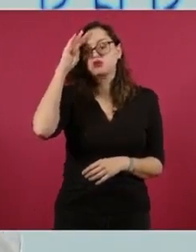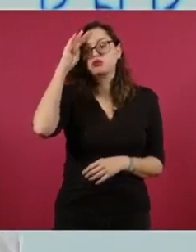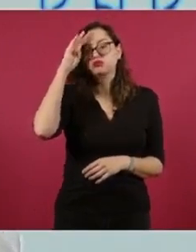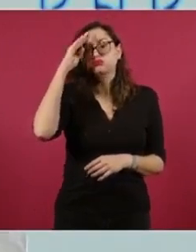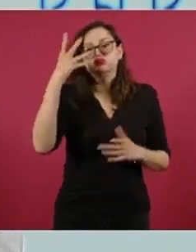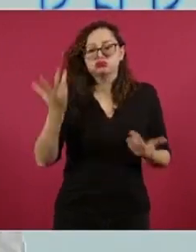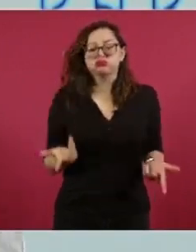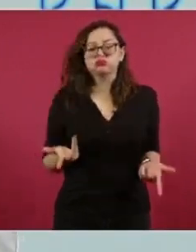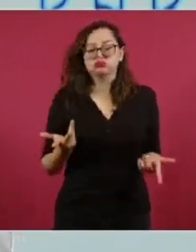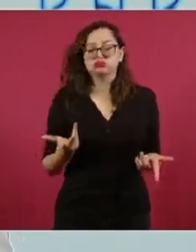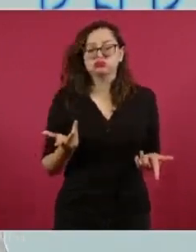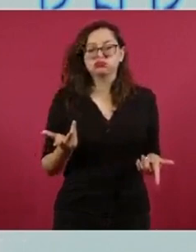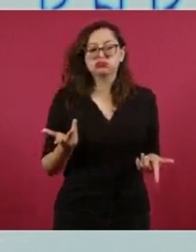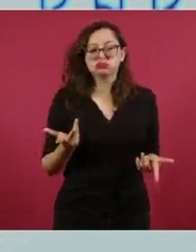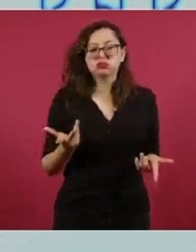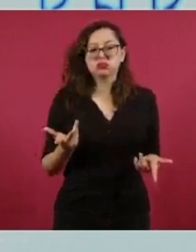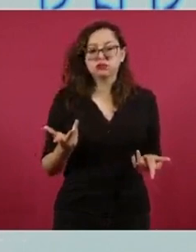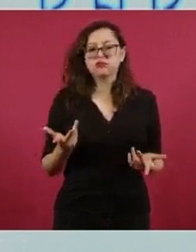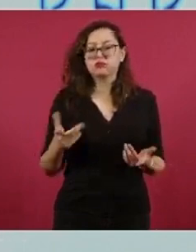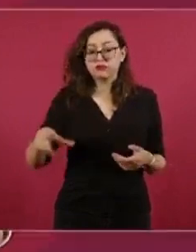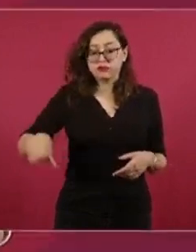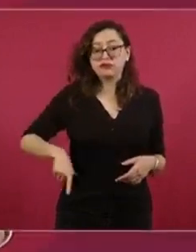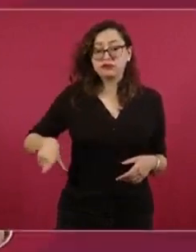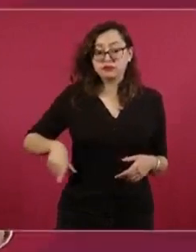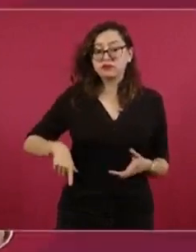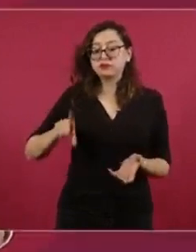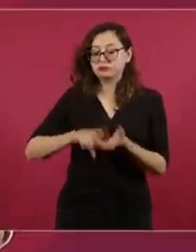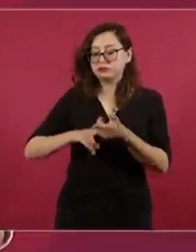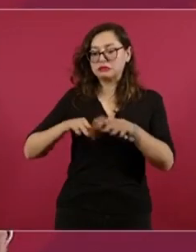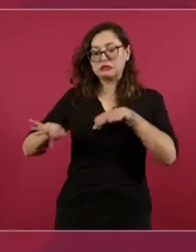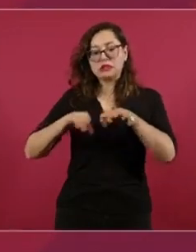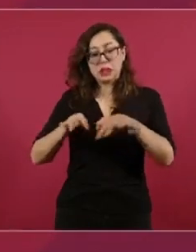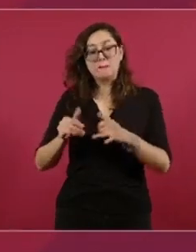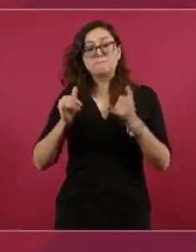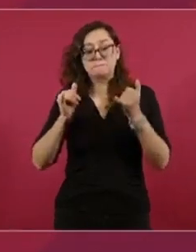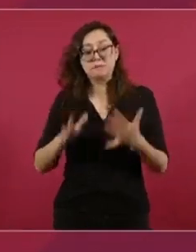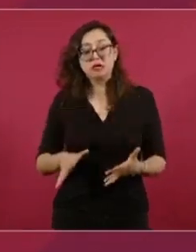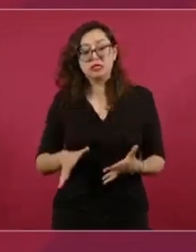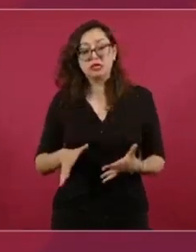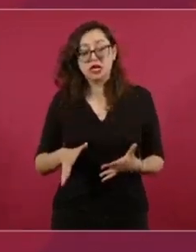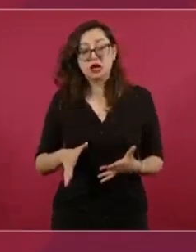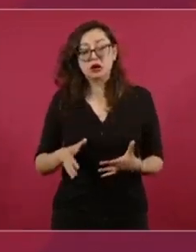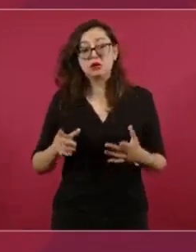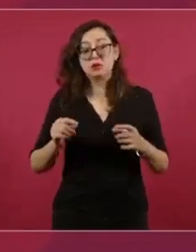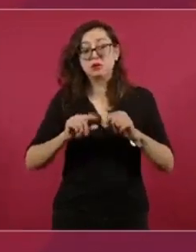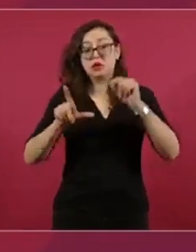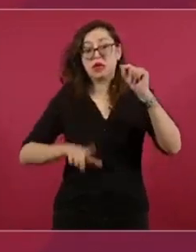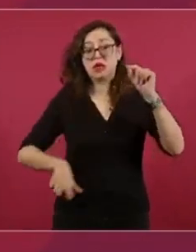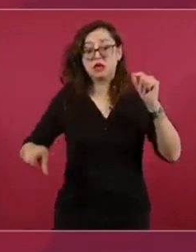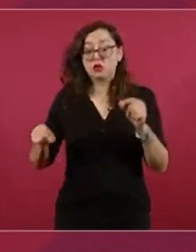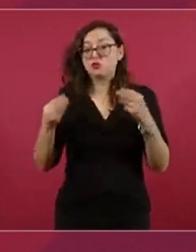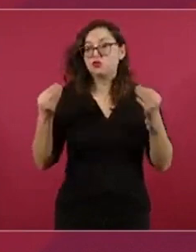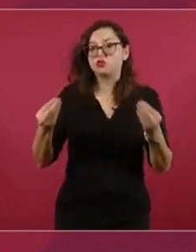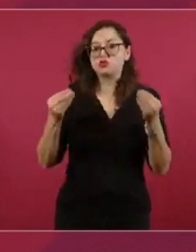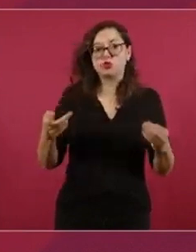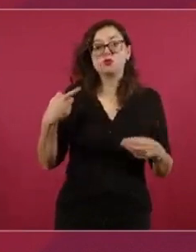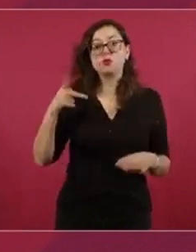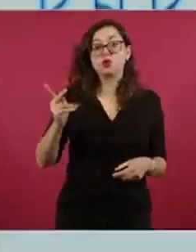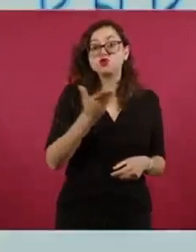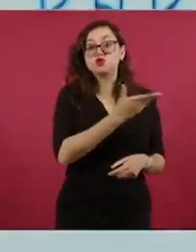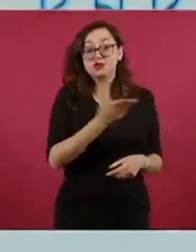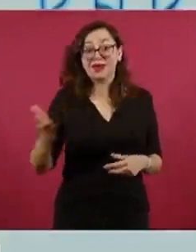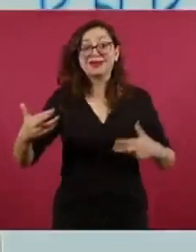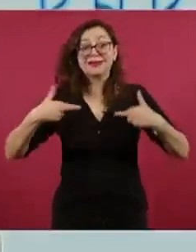diferencia de muchas otras cosas, trabajar en el gobierno de México es mucho, decir México es bastante, pero ustedes tienen el gran privilegio de